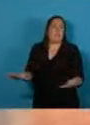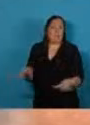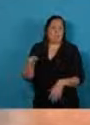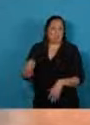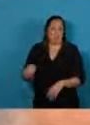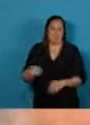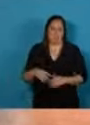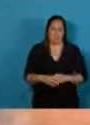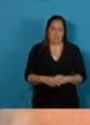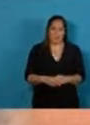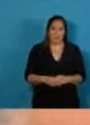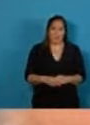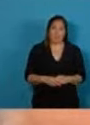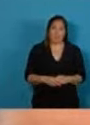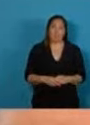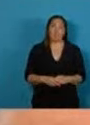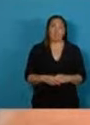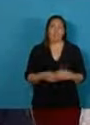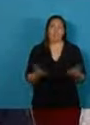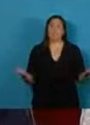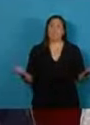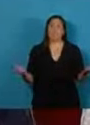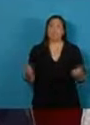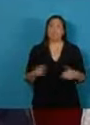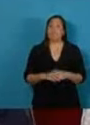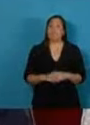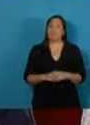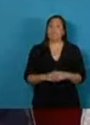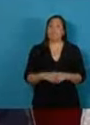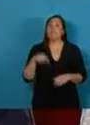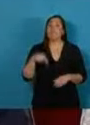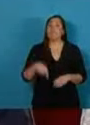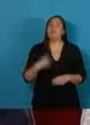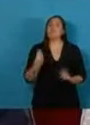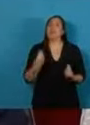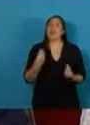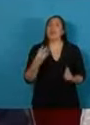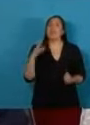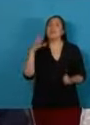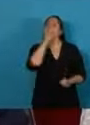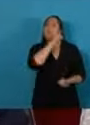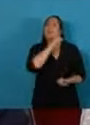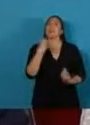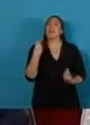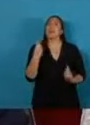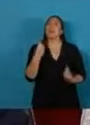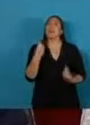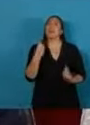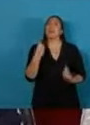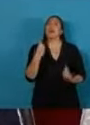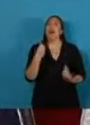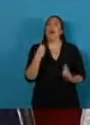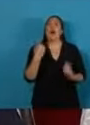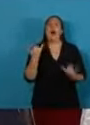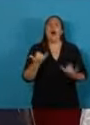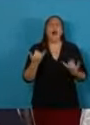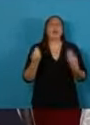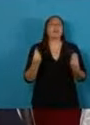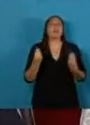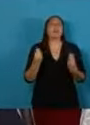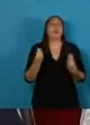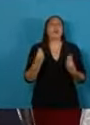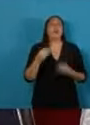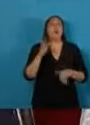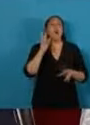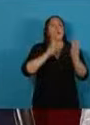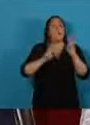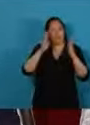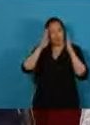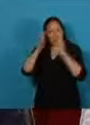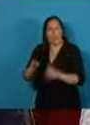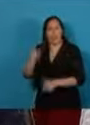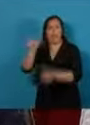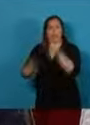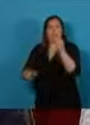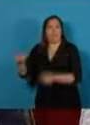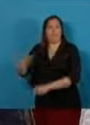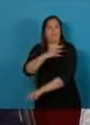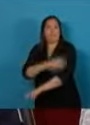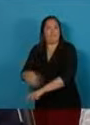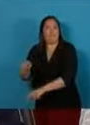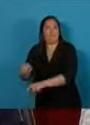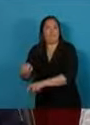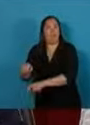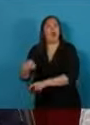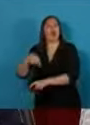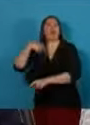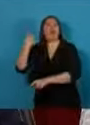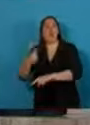el secreto es comenzar por los últimos para llegar a todos y así proponemos una Argentina donde el